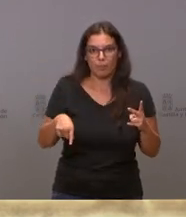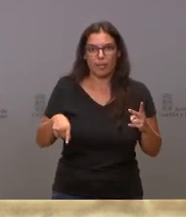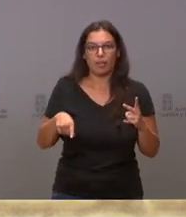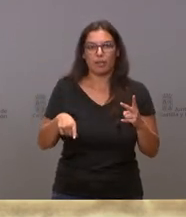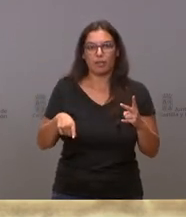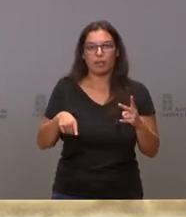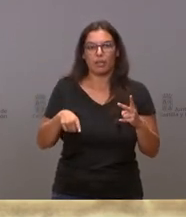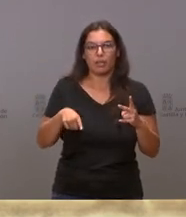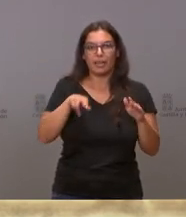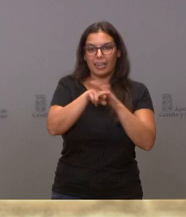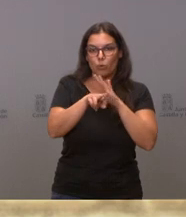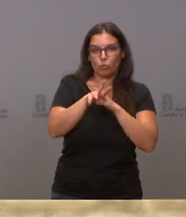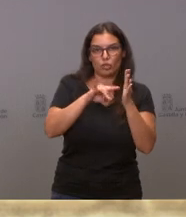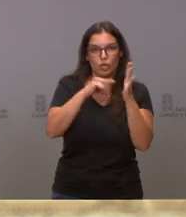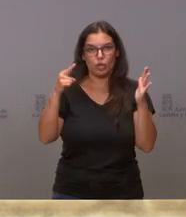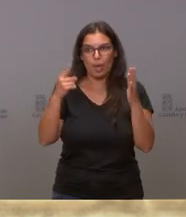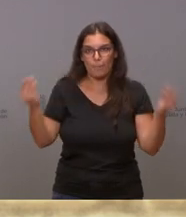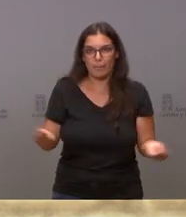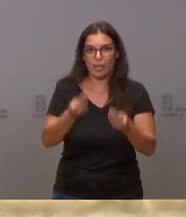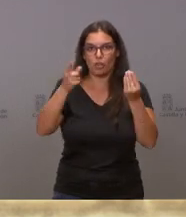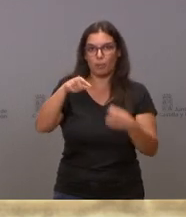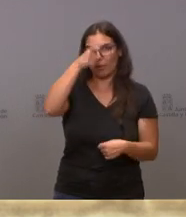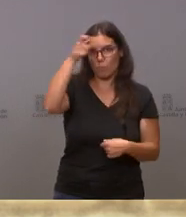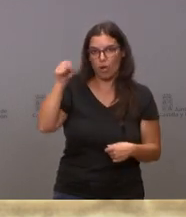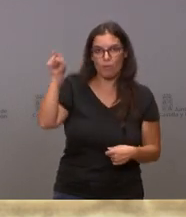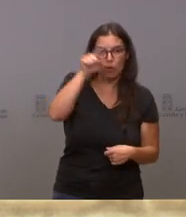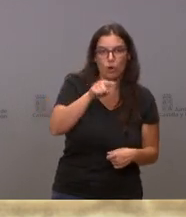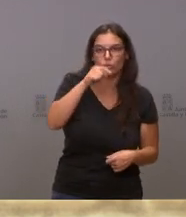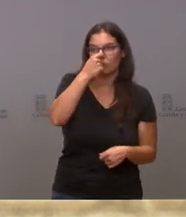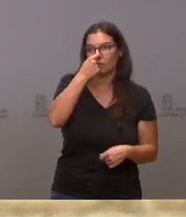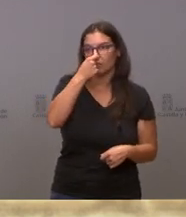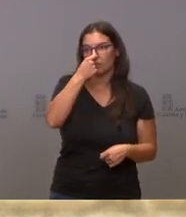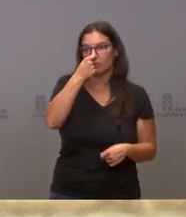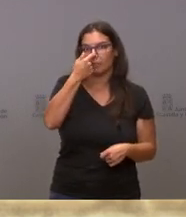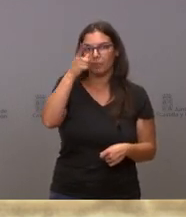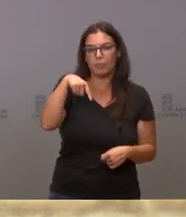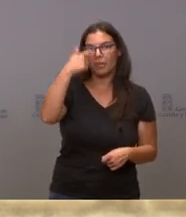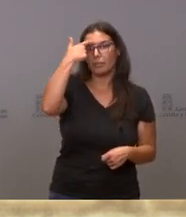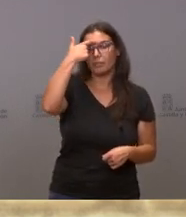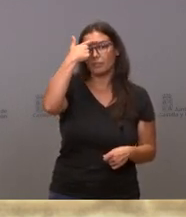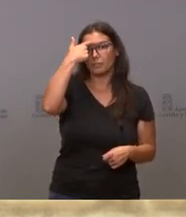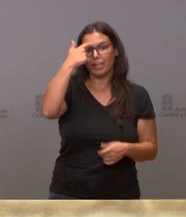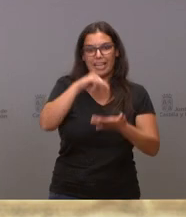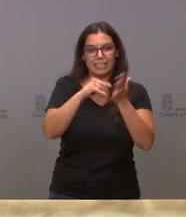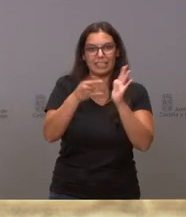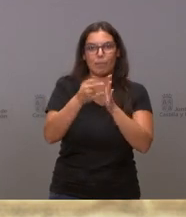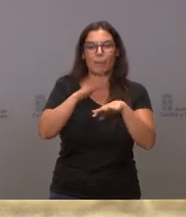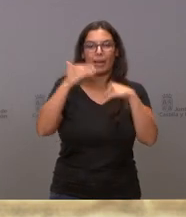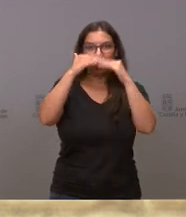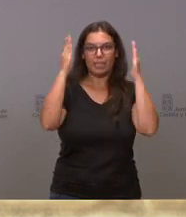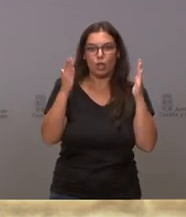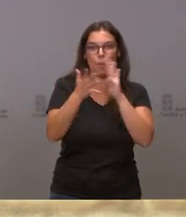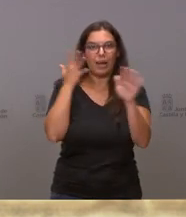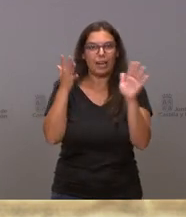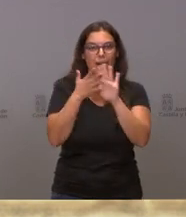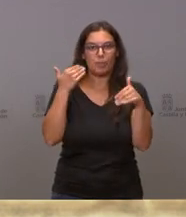medios tecnológicos en el mundo rural, que haya mejores y más rápidos sistemas de atención a